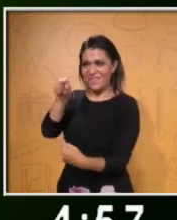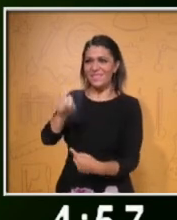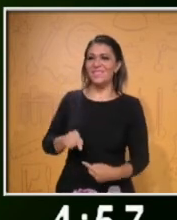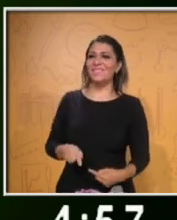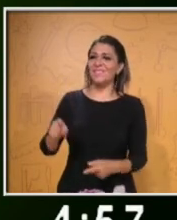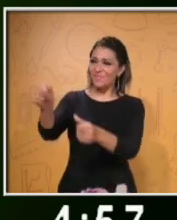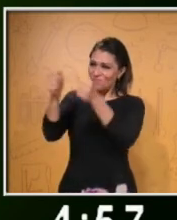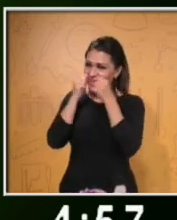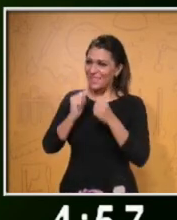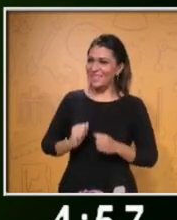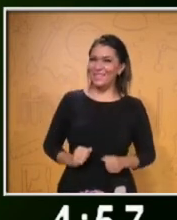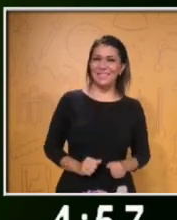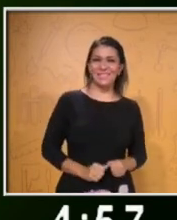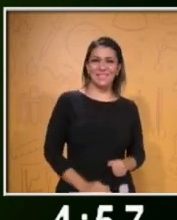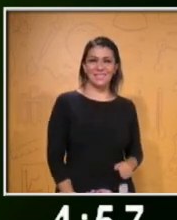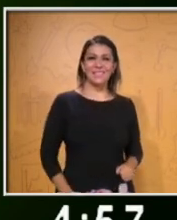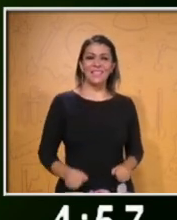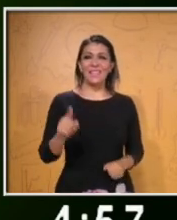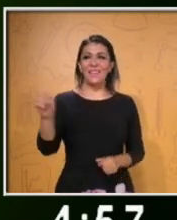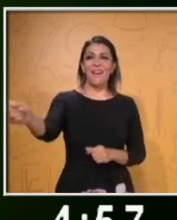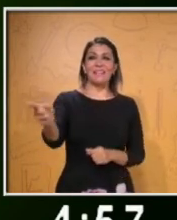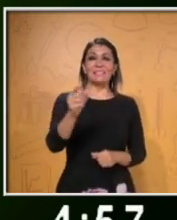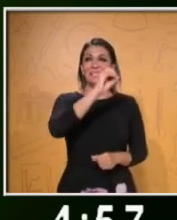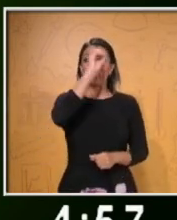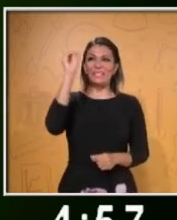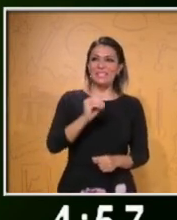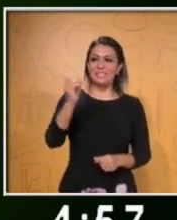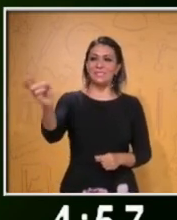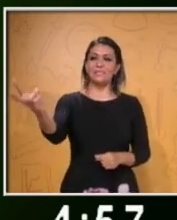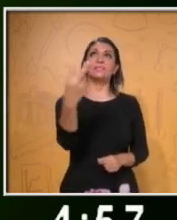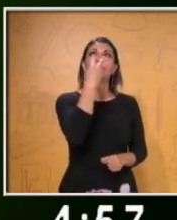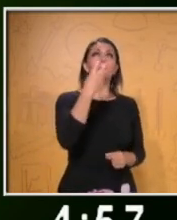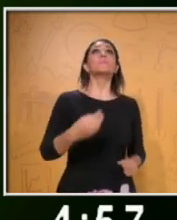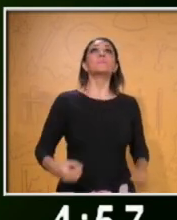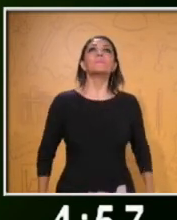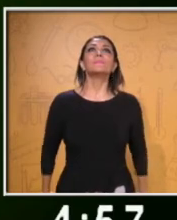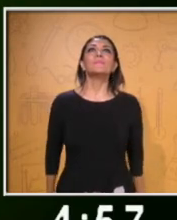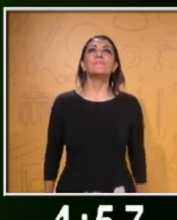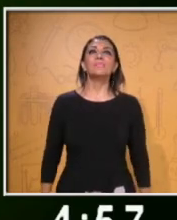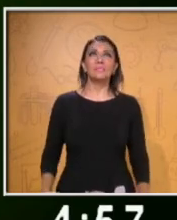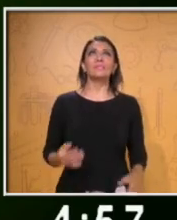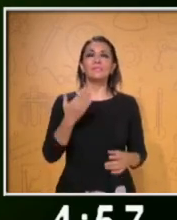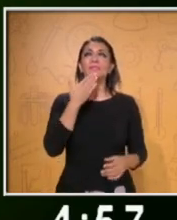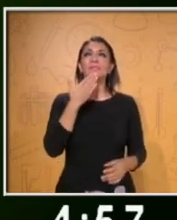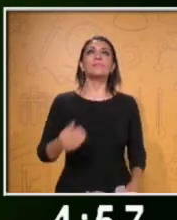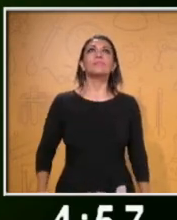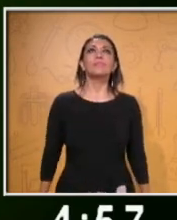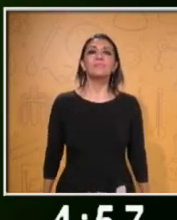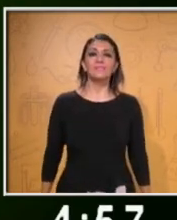distraído para que lo obliguen a voltearle y a poner atención.